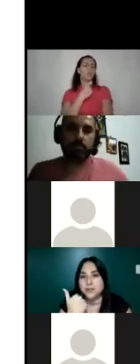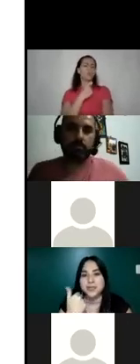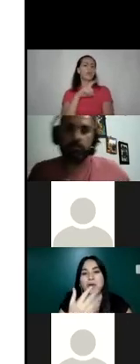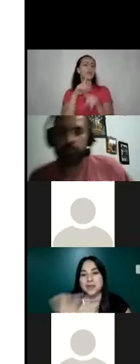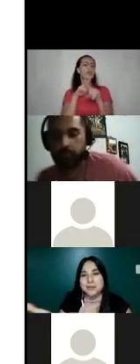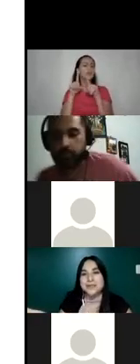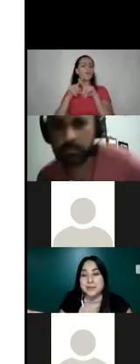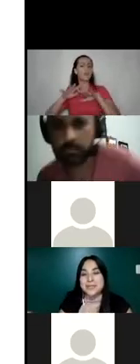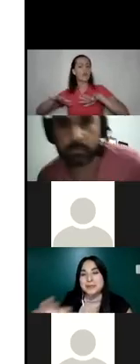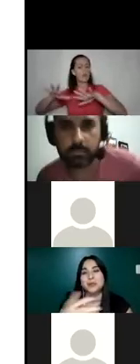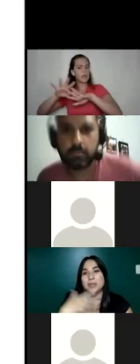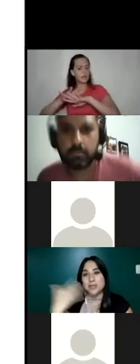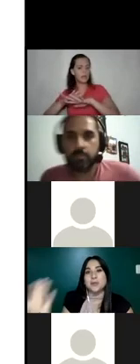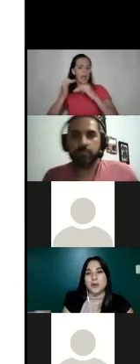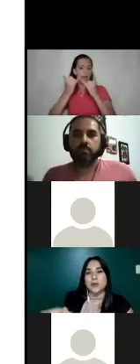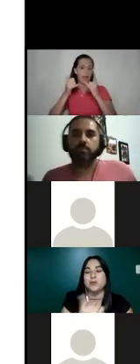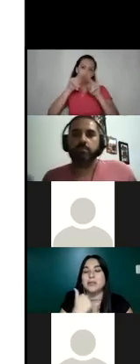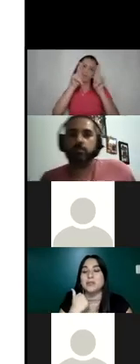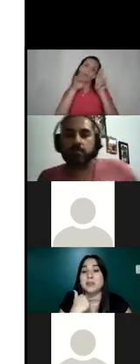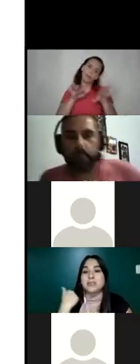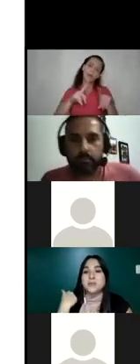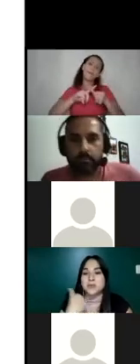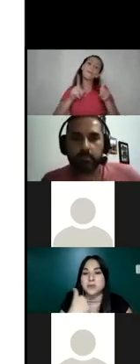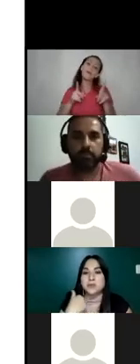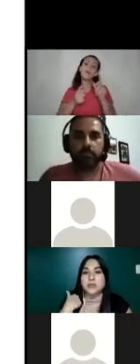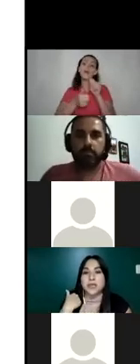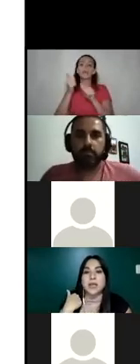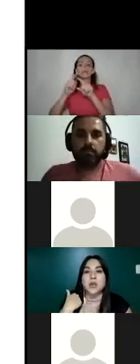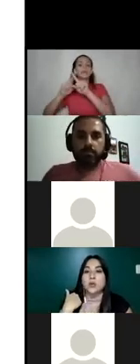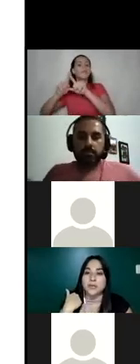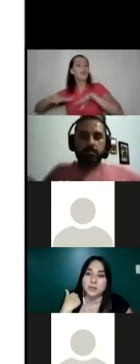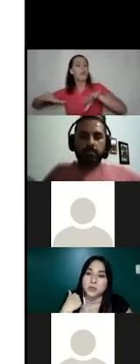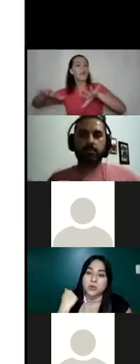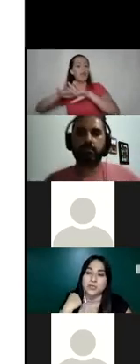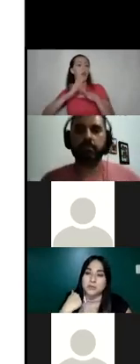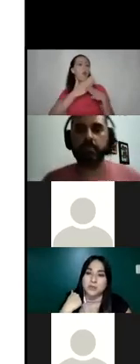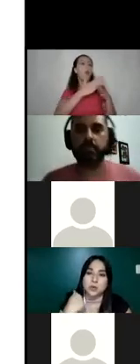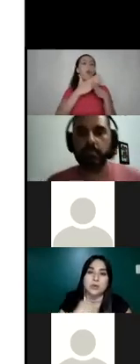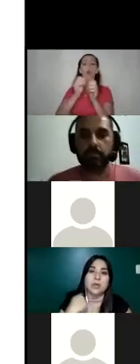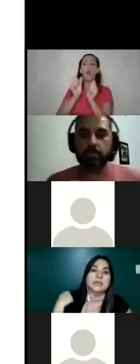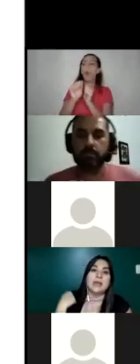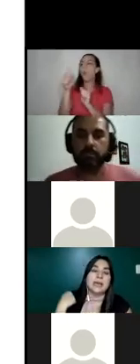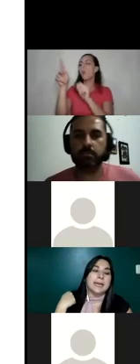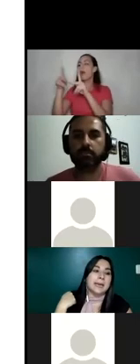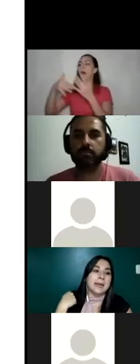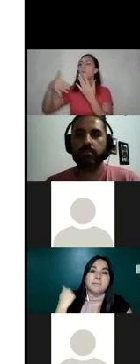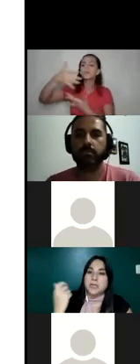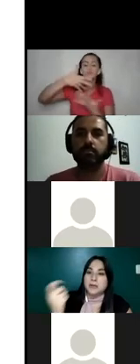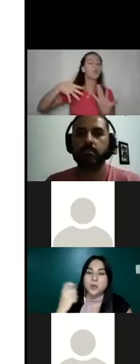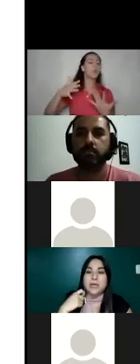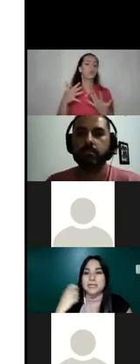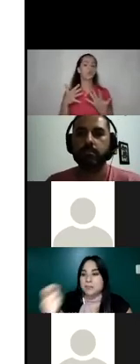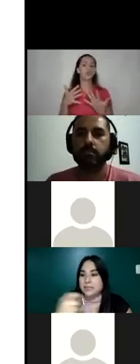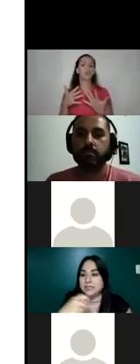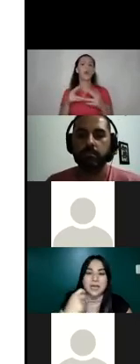espacios ahora principalmente virtuales pero bueno en los diferentes espacios en los que compartimos con otras personas sea